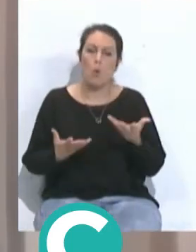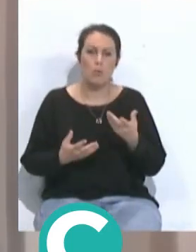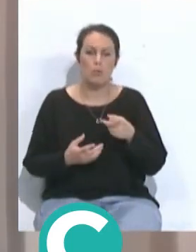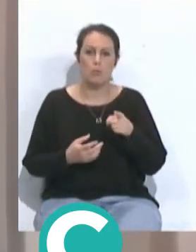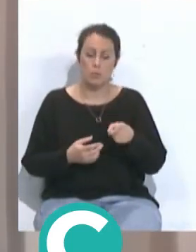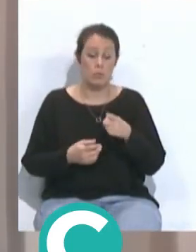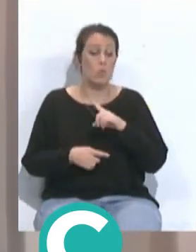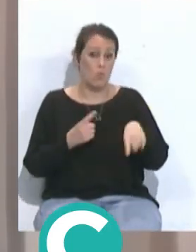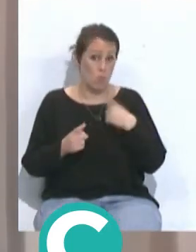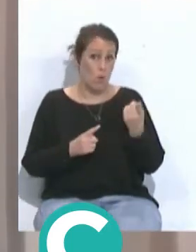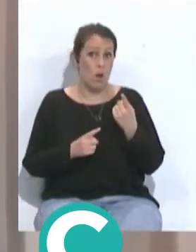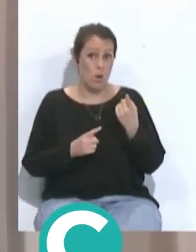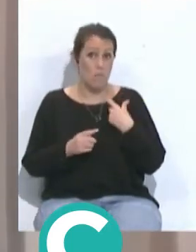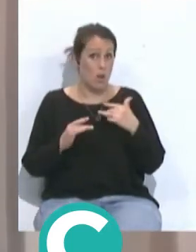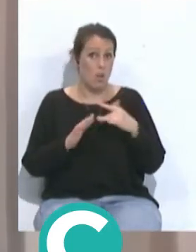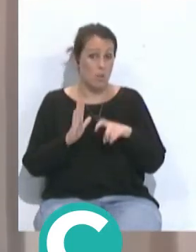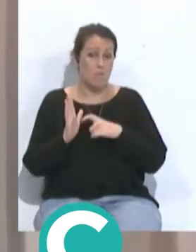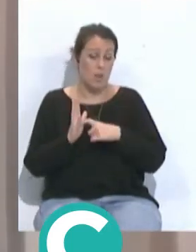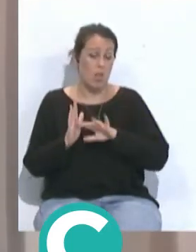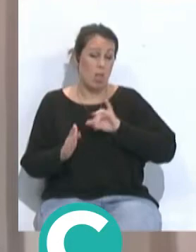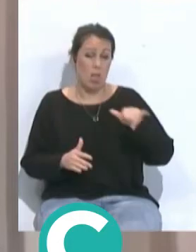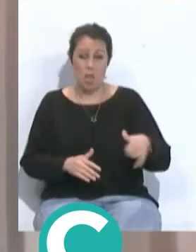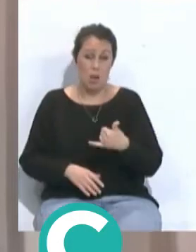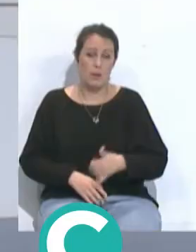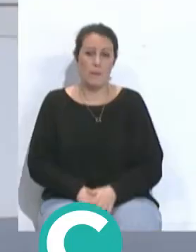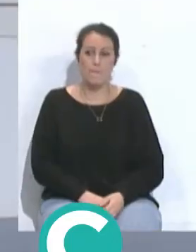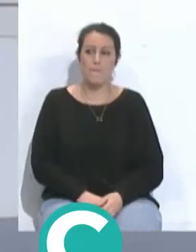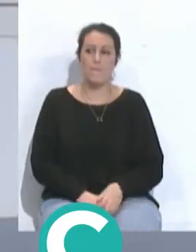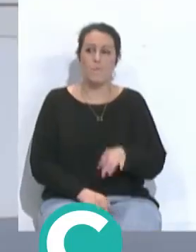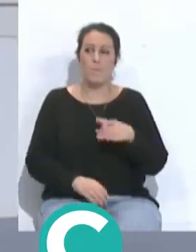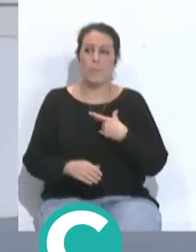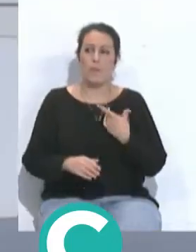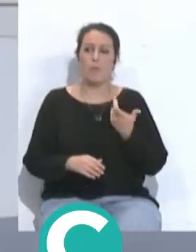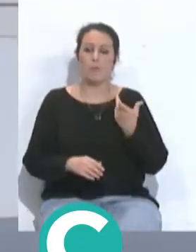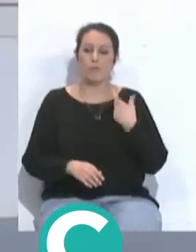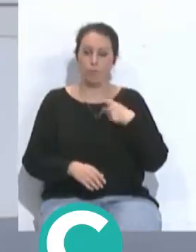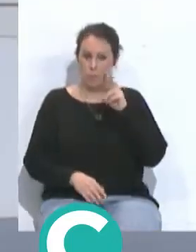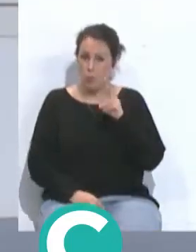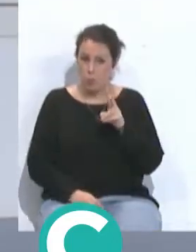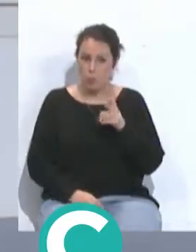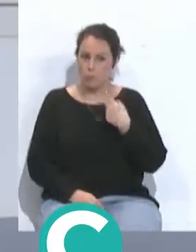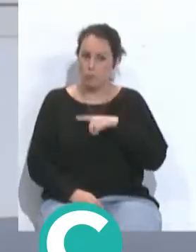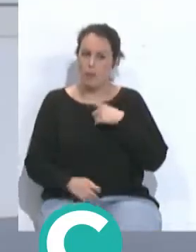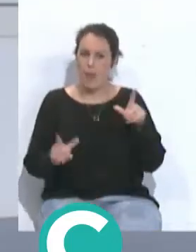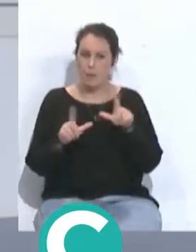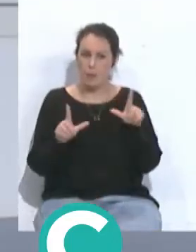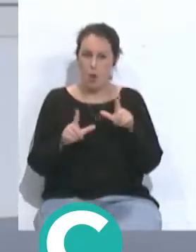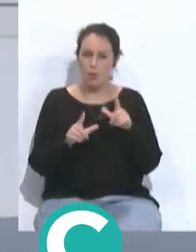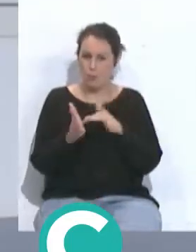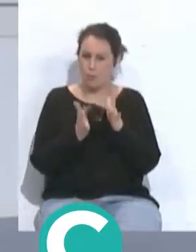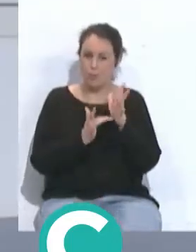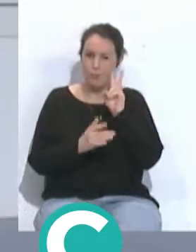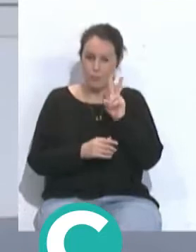pasa factura durante todo partido Tú lo has visto en fuera de casa en situ nosotros lo hemos visto por la televisión Jesús